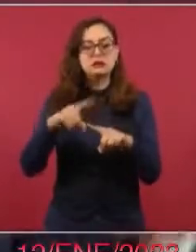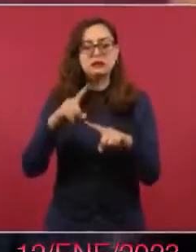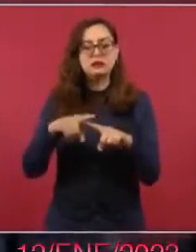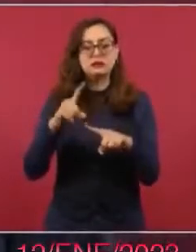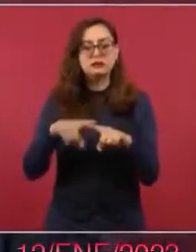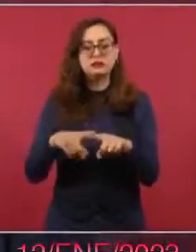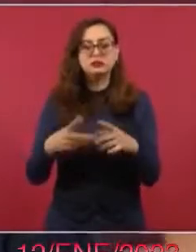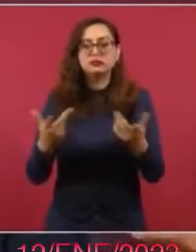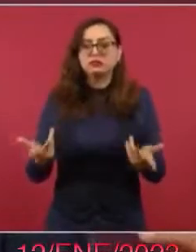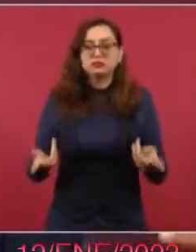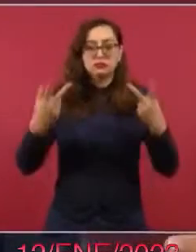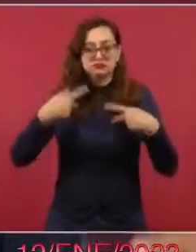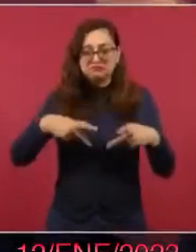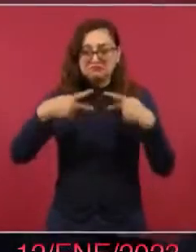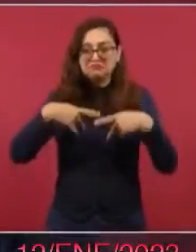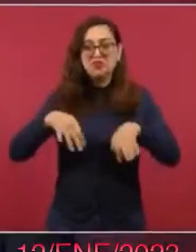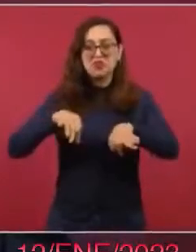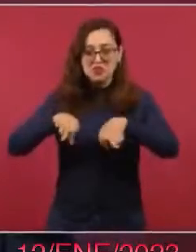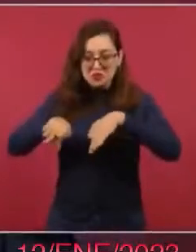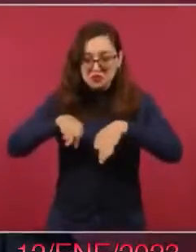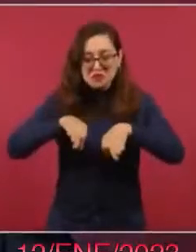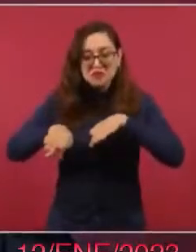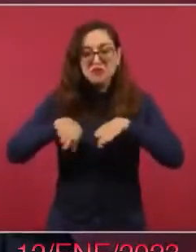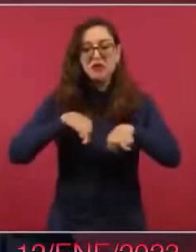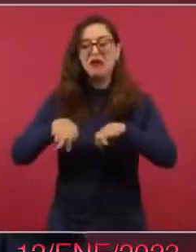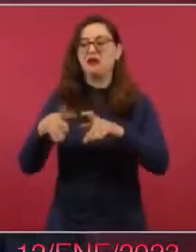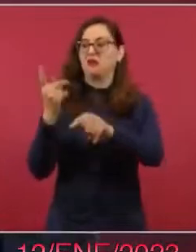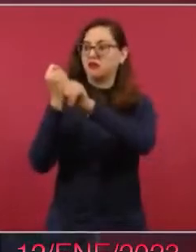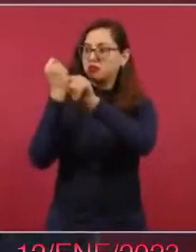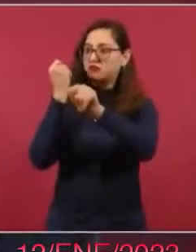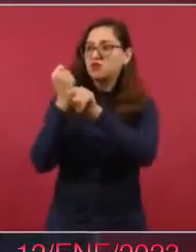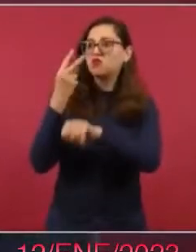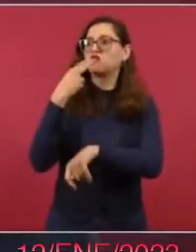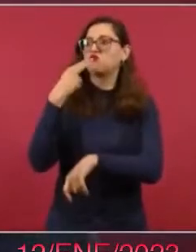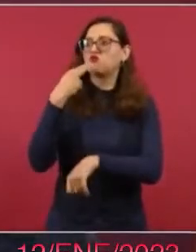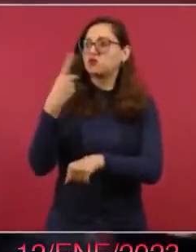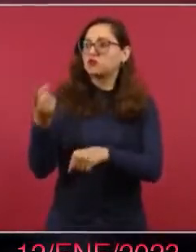van a su trabajo, es un medio de transporte,